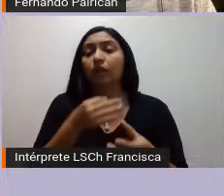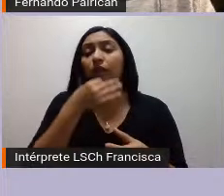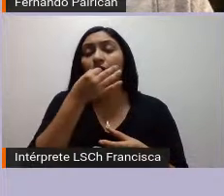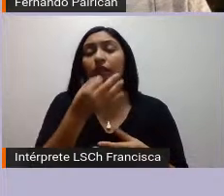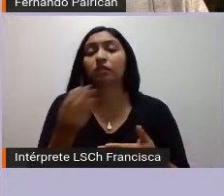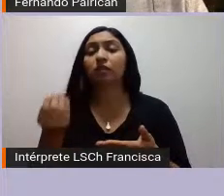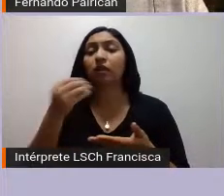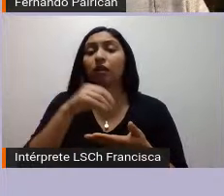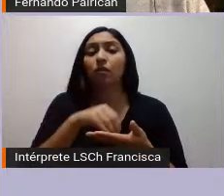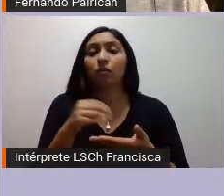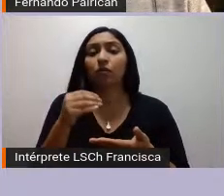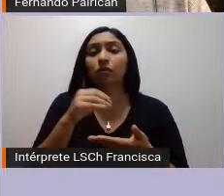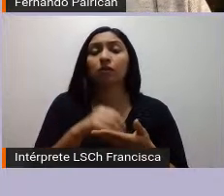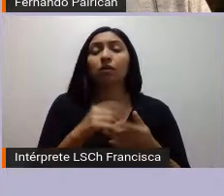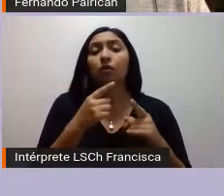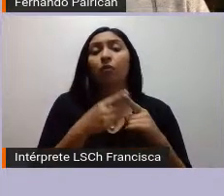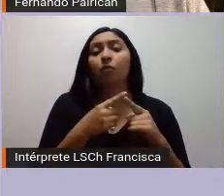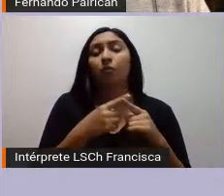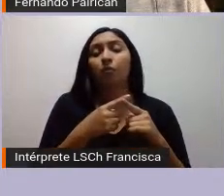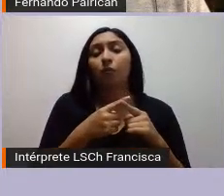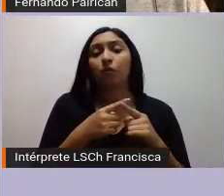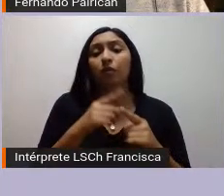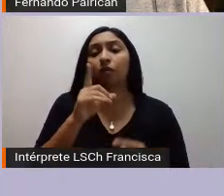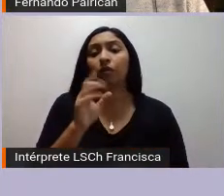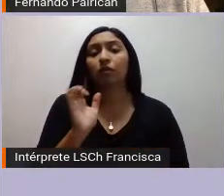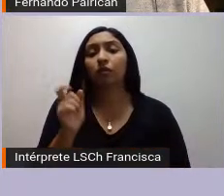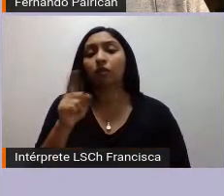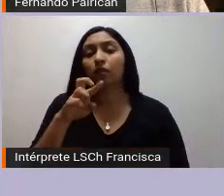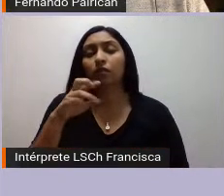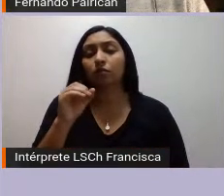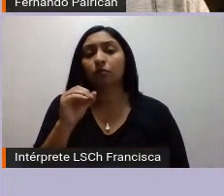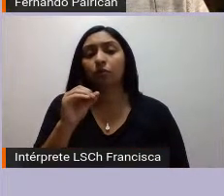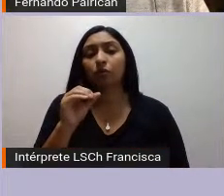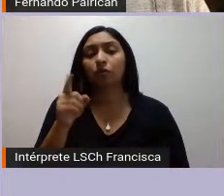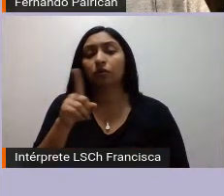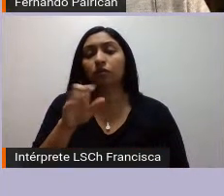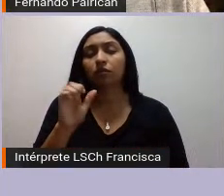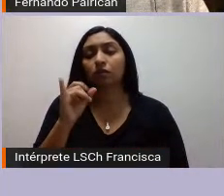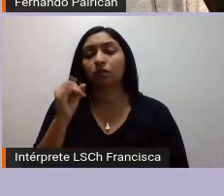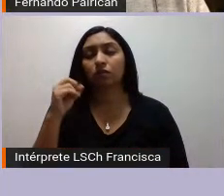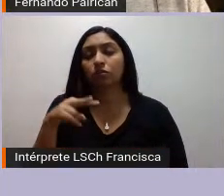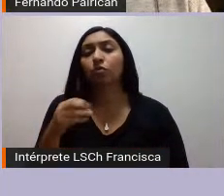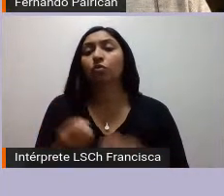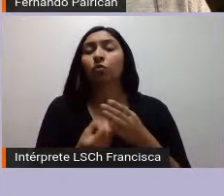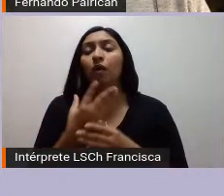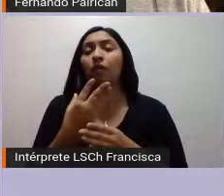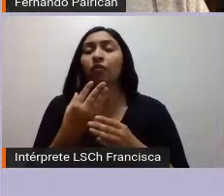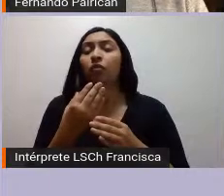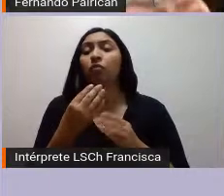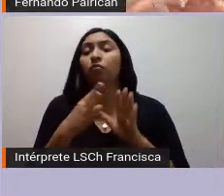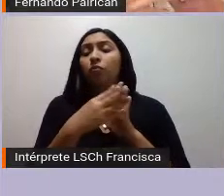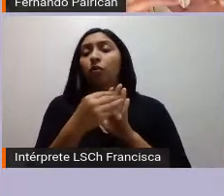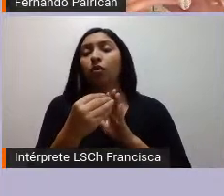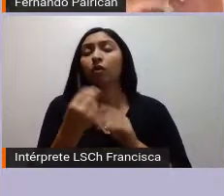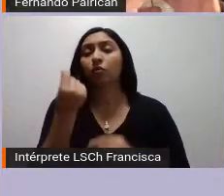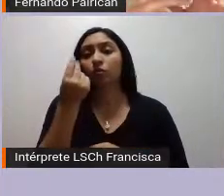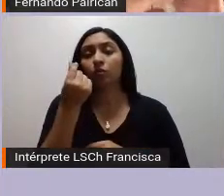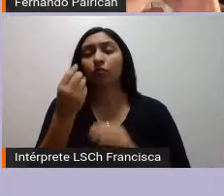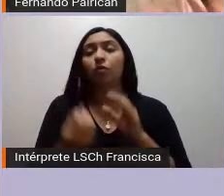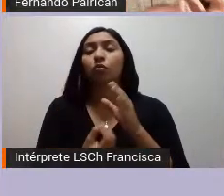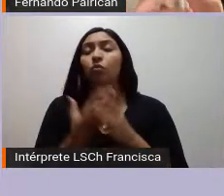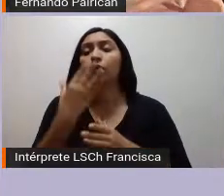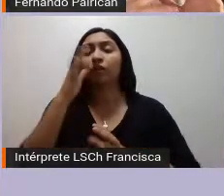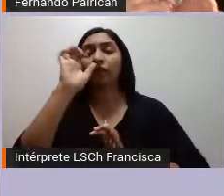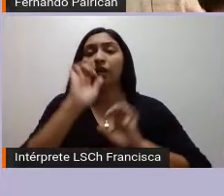por desposesión como concepto es decir que este nuevo tipo de modelo económico este nuevo tipo de empresa es una